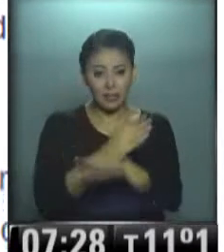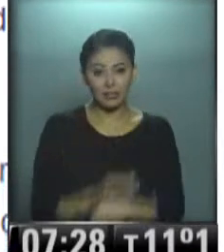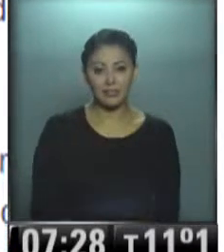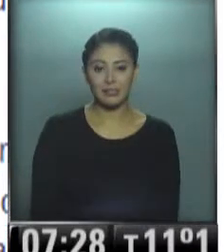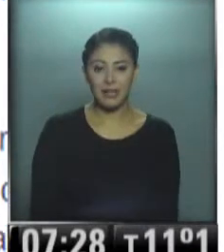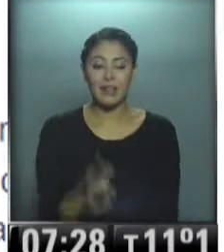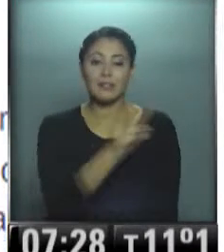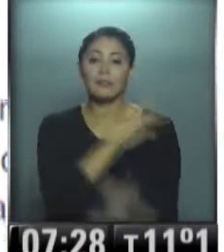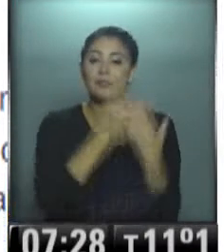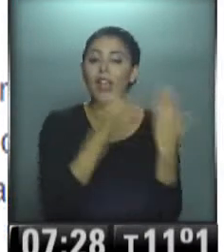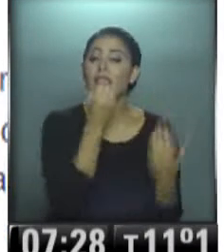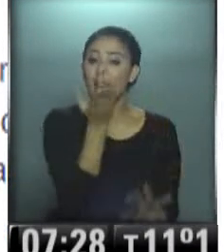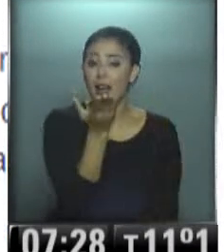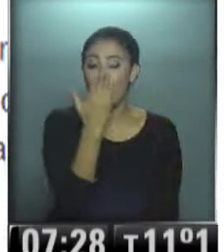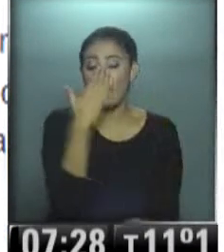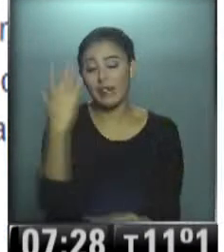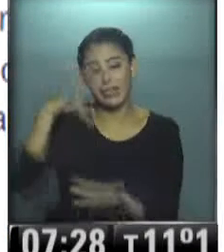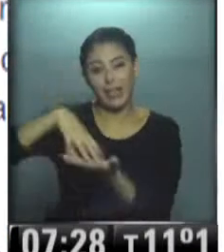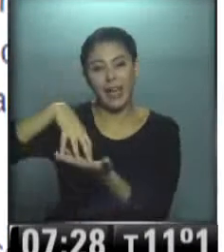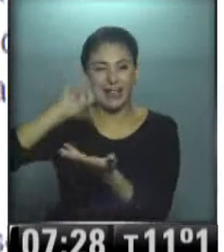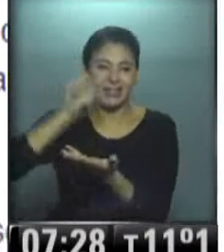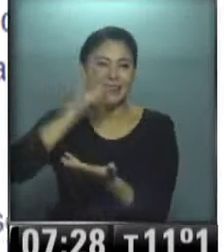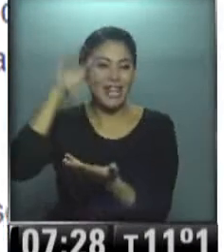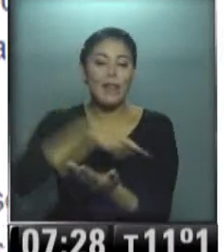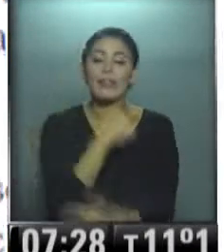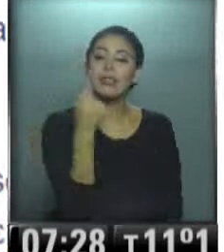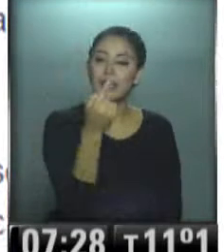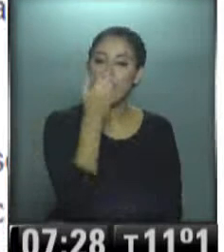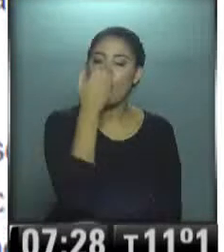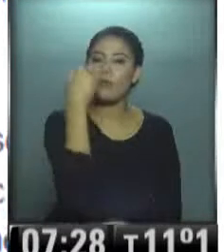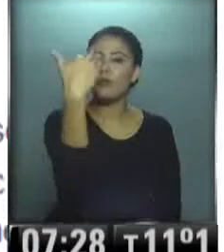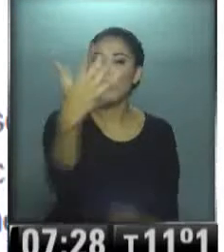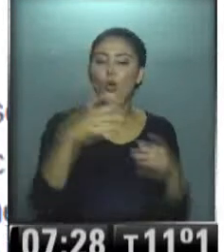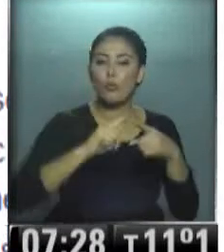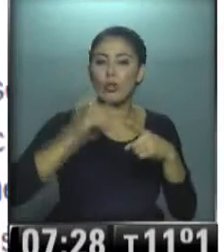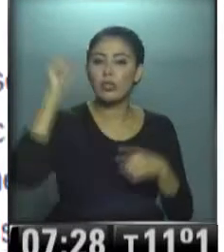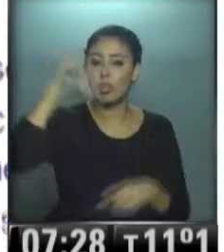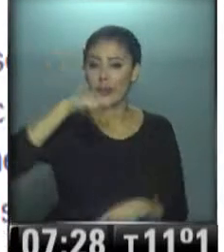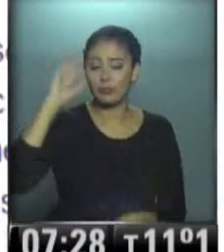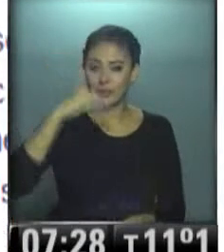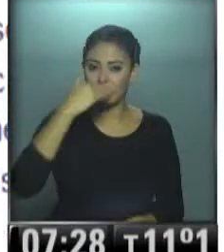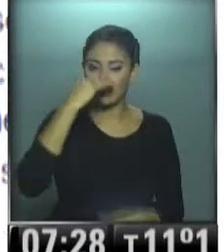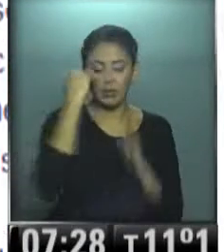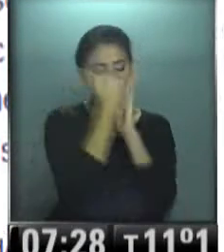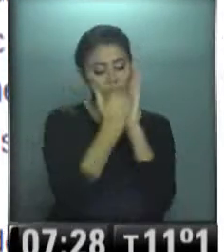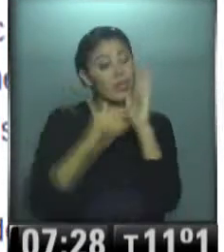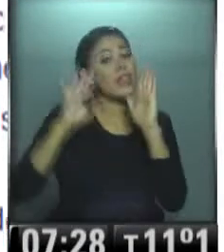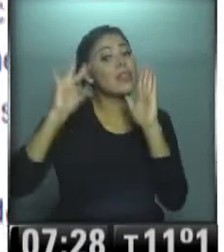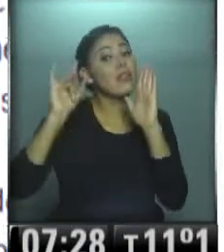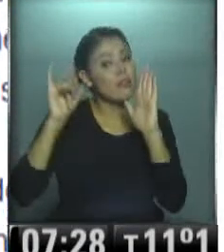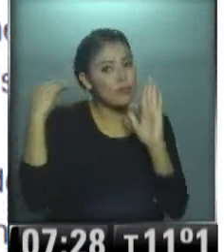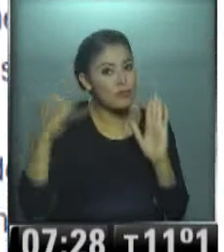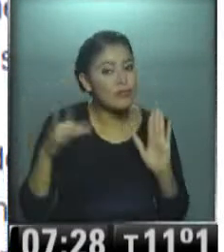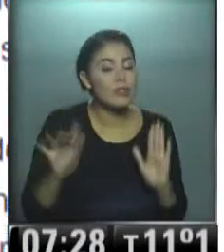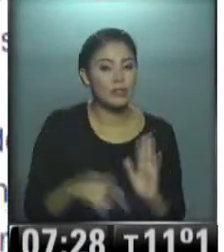nacional declaró justamente a la Agencia Estatal TELAN que el futuro del Frente para la Victoria tiene una agenda que no es fácil ni sencilla